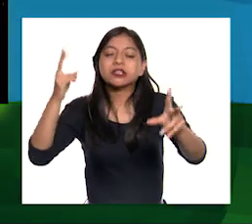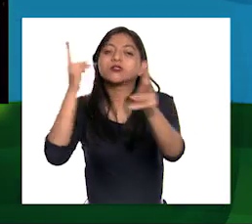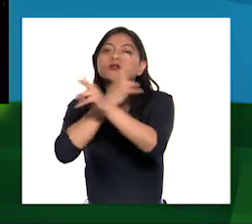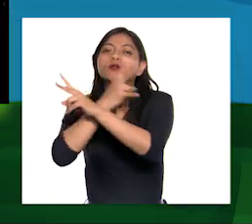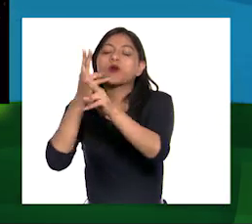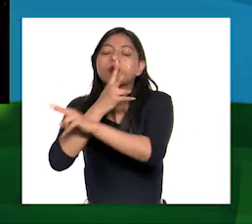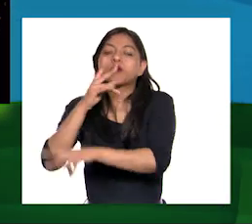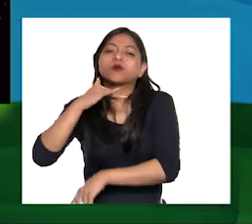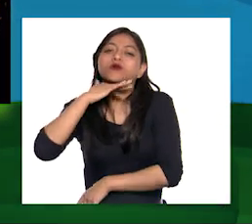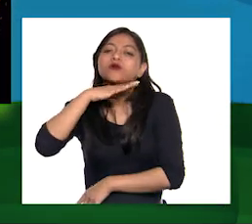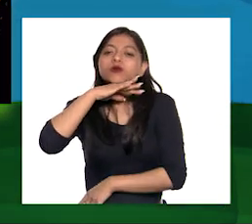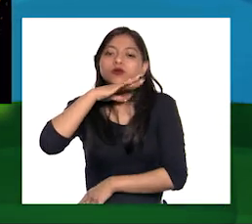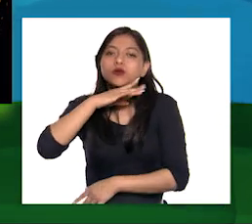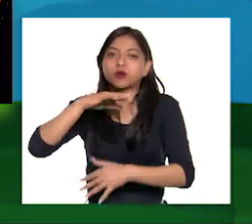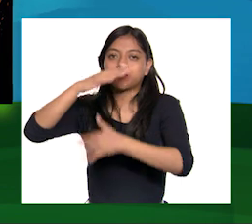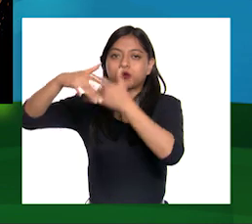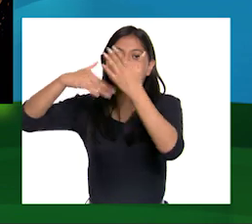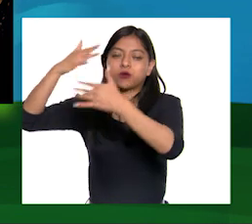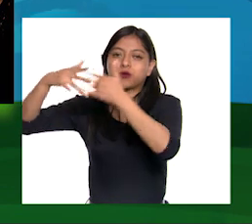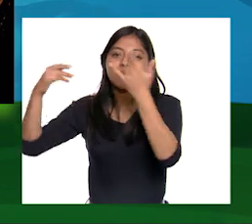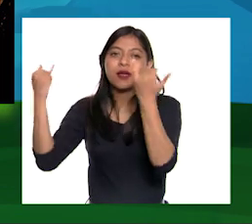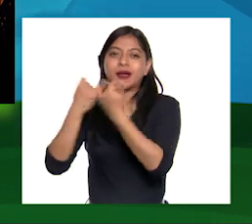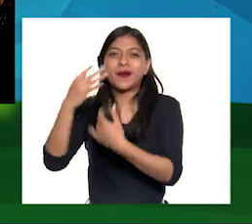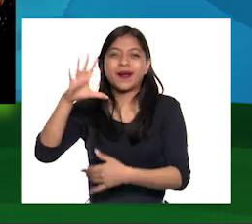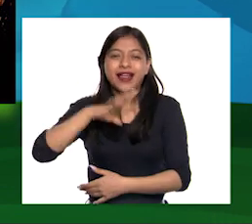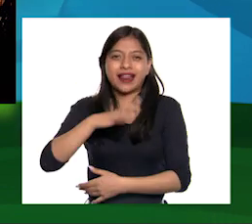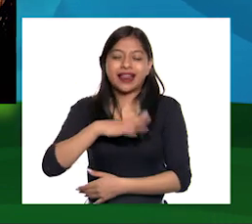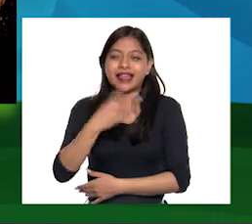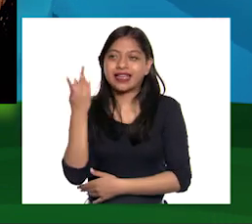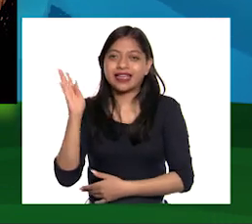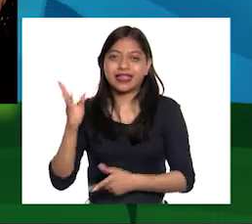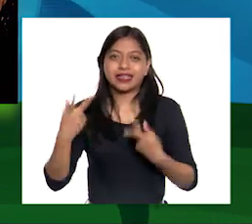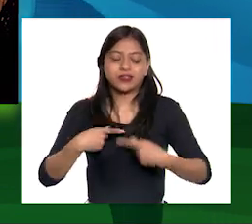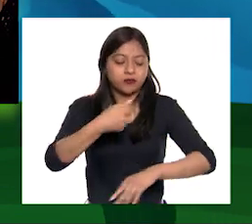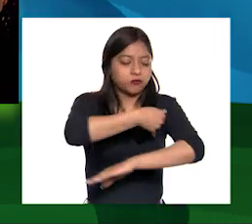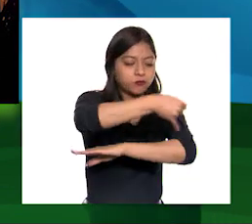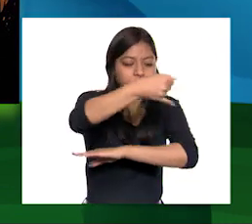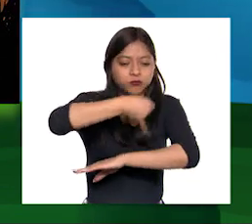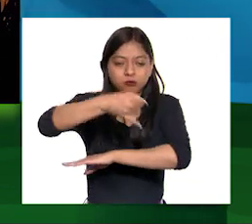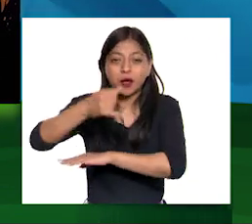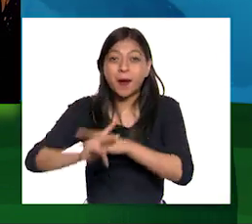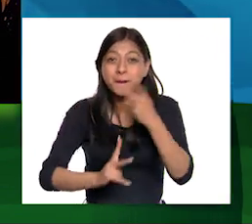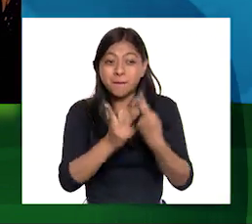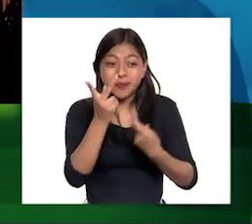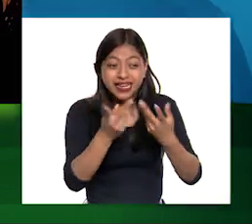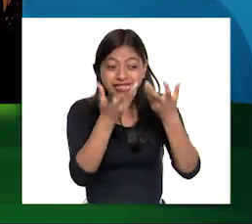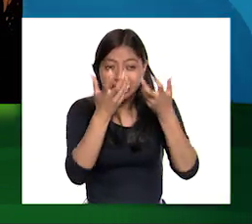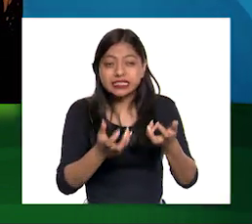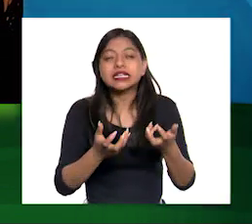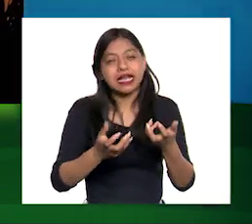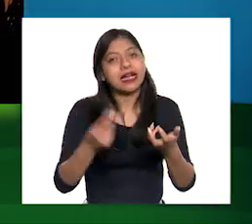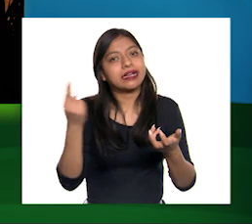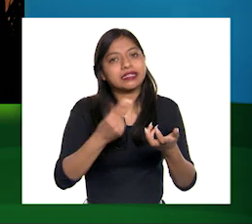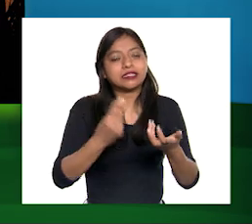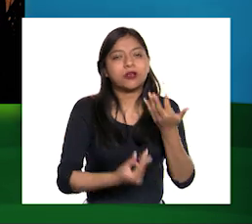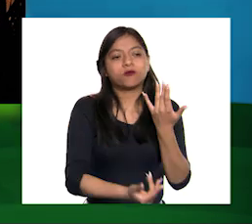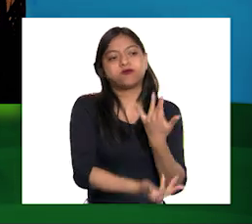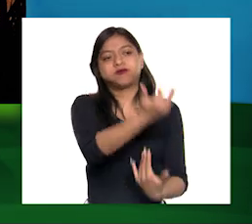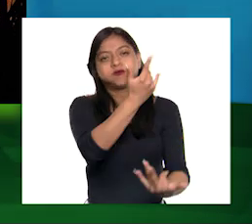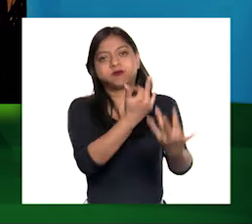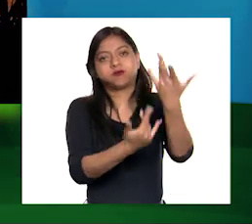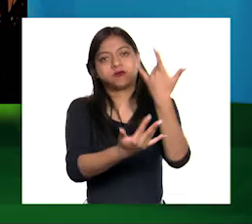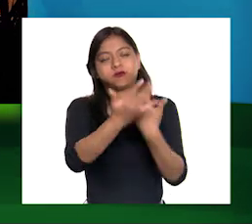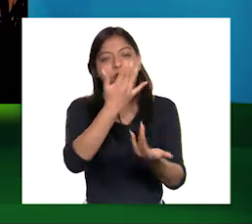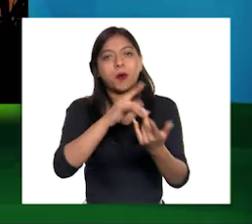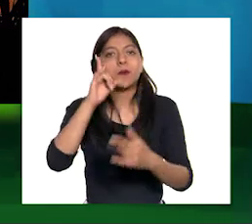estos químicos También hay prácticas agrícolas en las que se queman las hierbas antes de la siguiente siembra